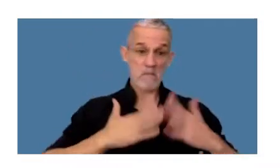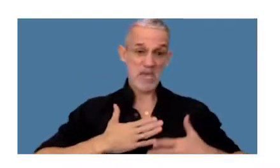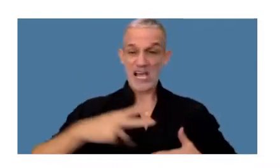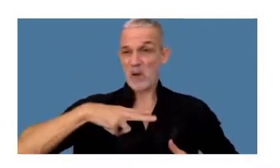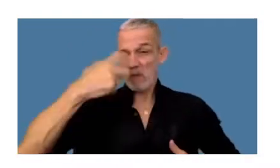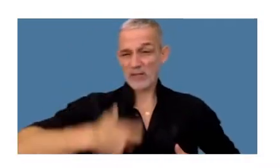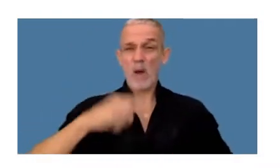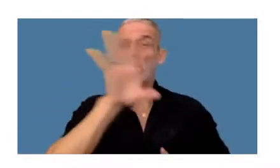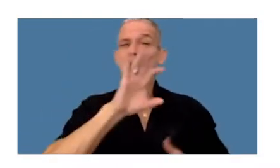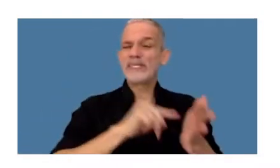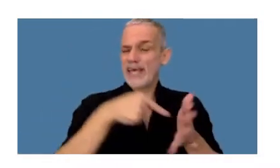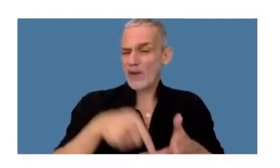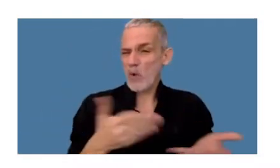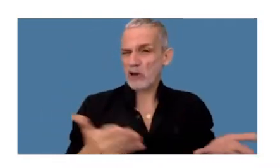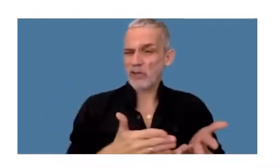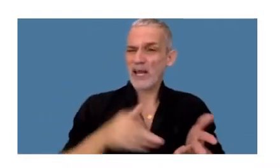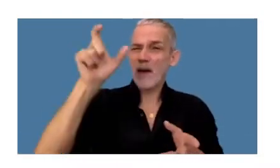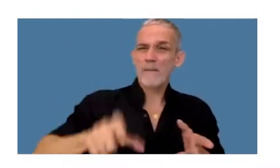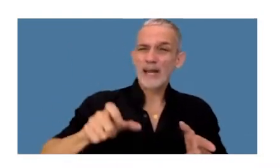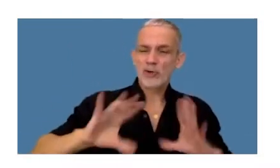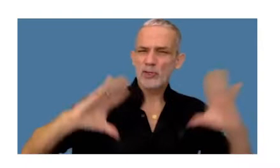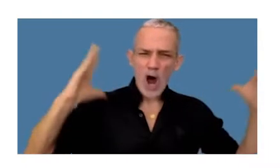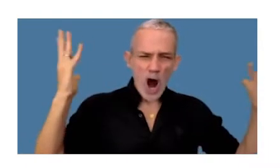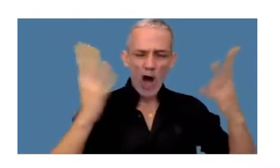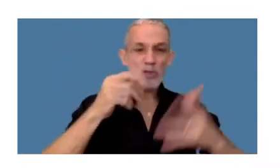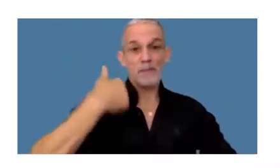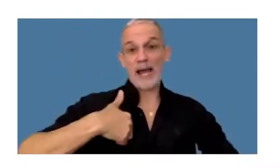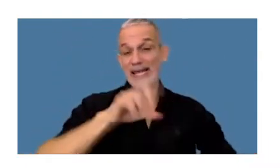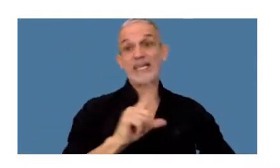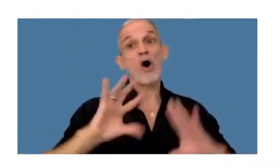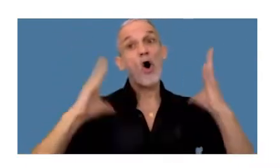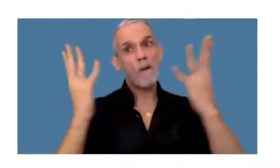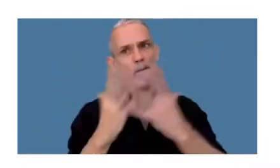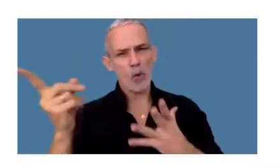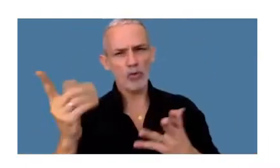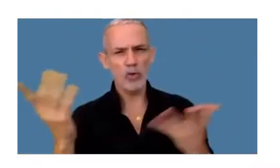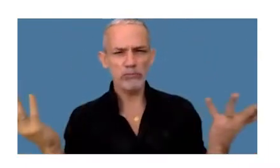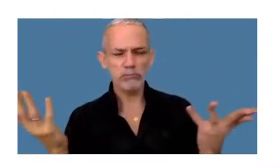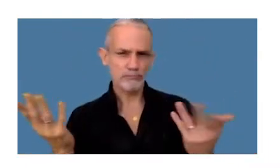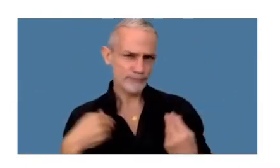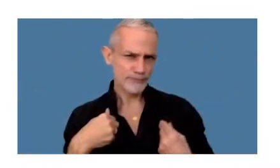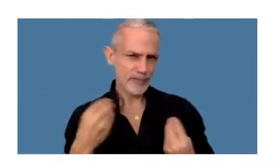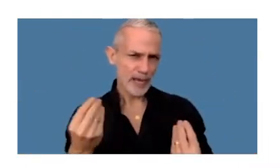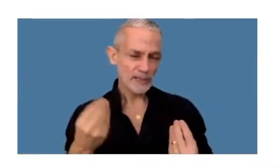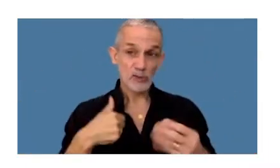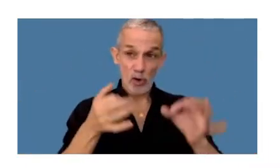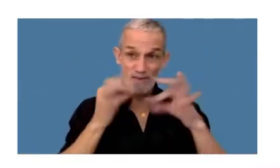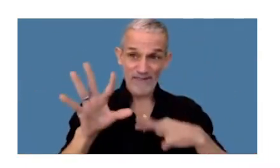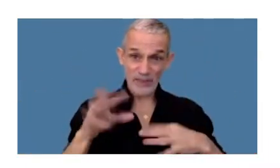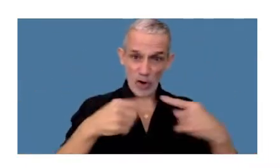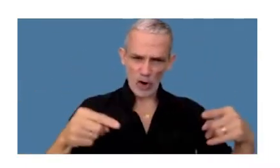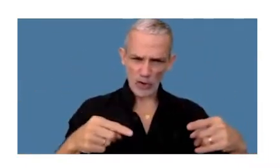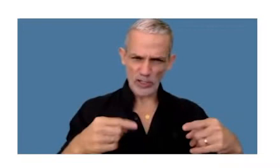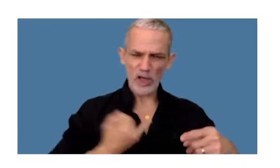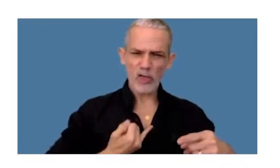particular en la provincia de buenos aires a sujetos distribuidos en todo el país o incluso en el mundo está vendiendo bienes